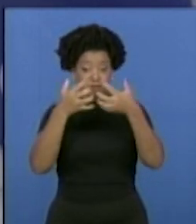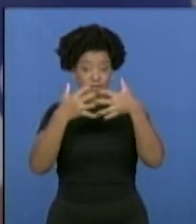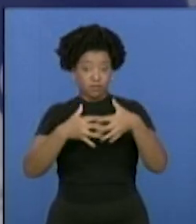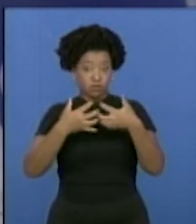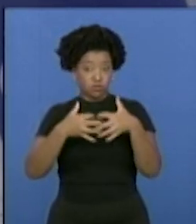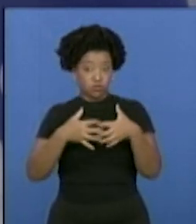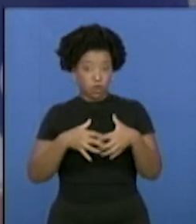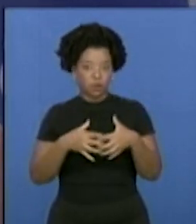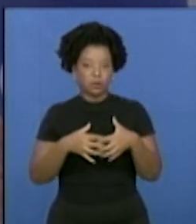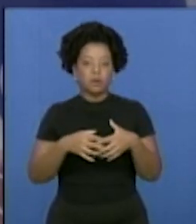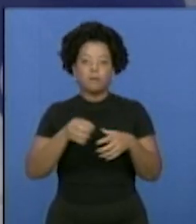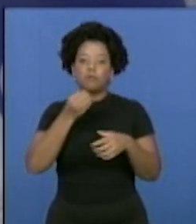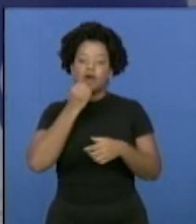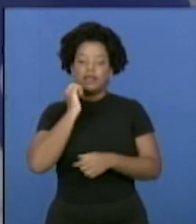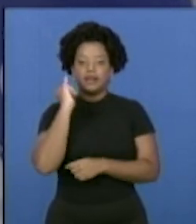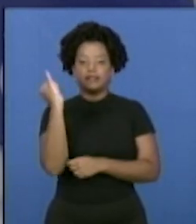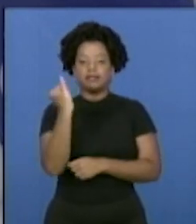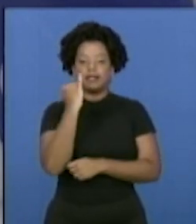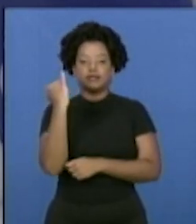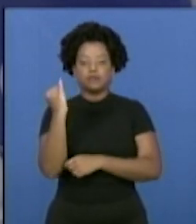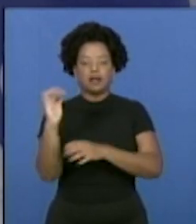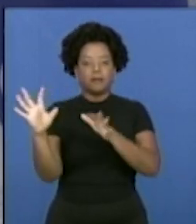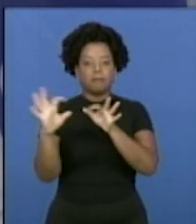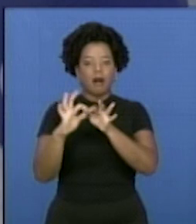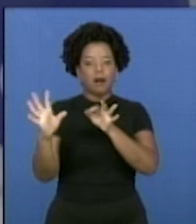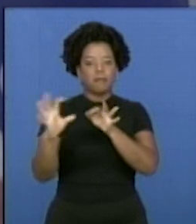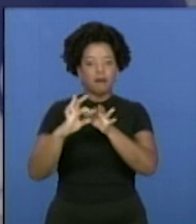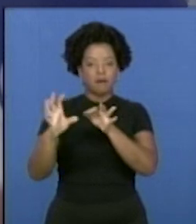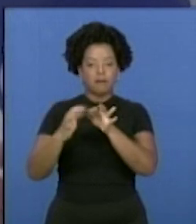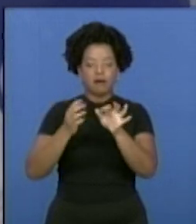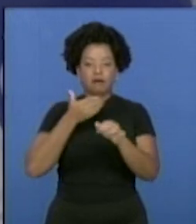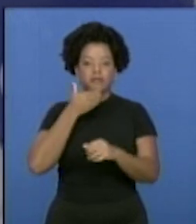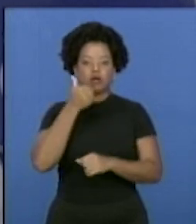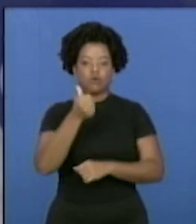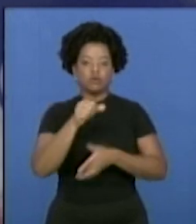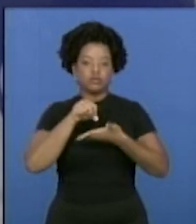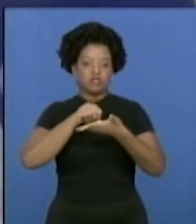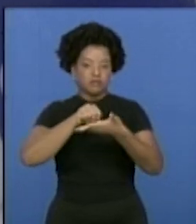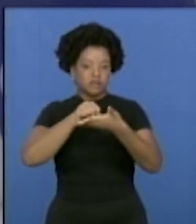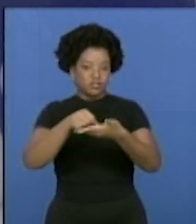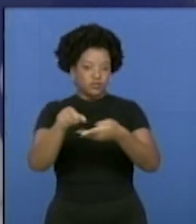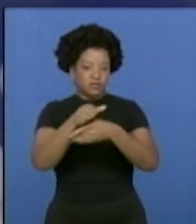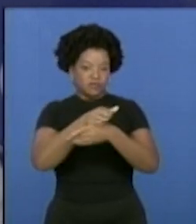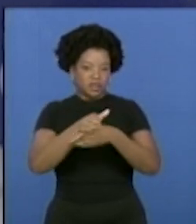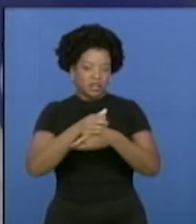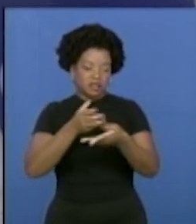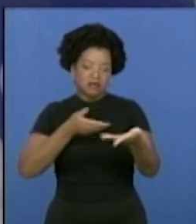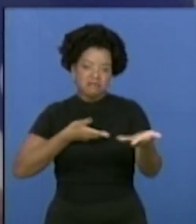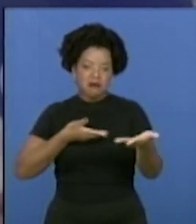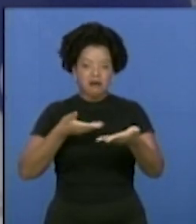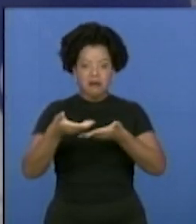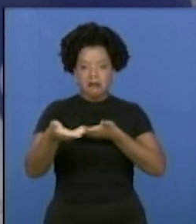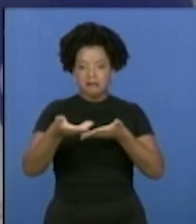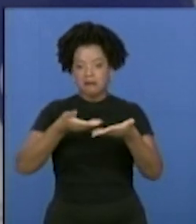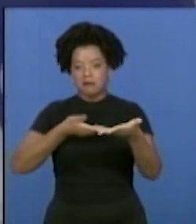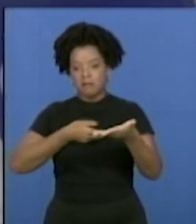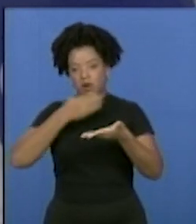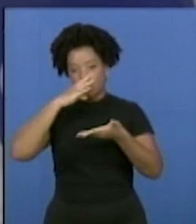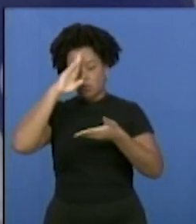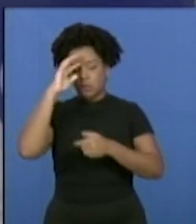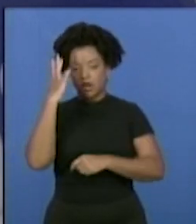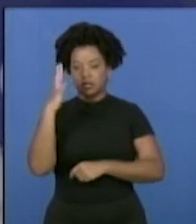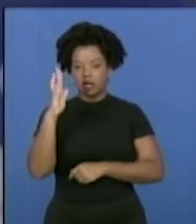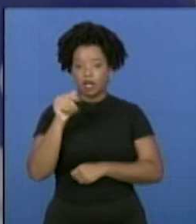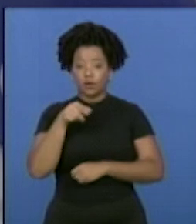internacionalizando, estar haciendo comercio exterior, brindando servicios de importación y exportación a través de una